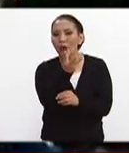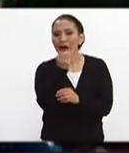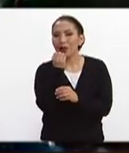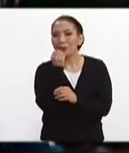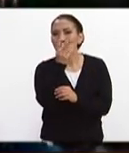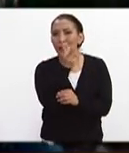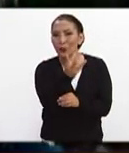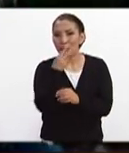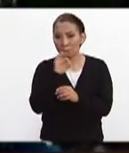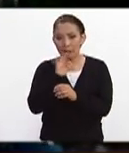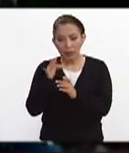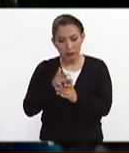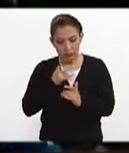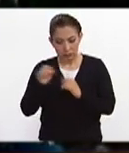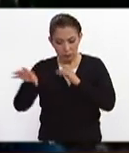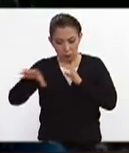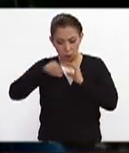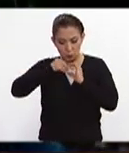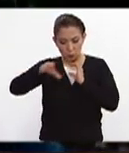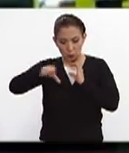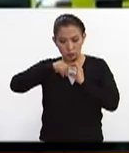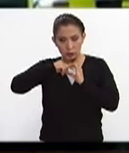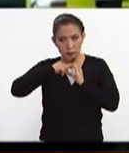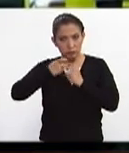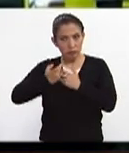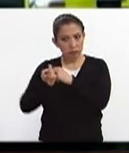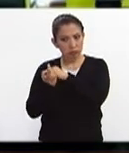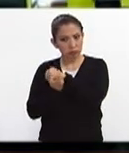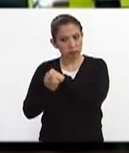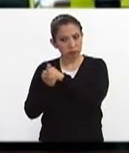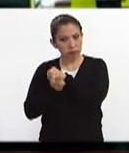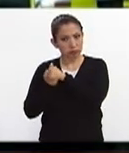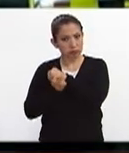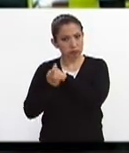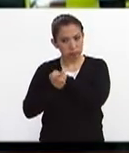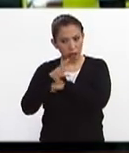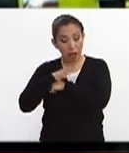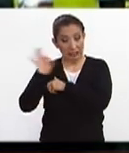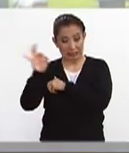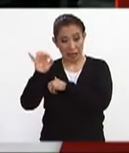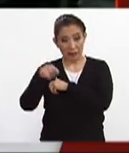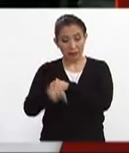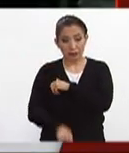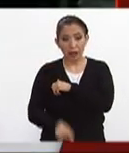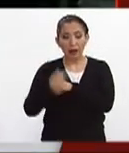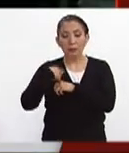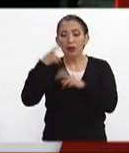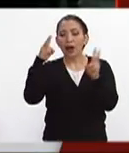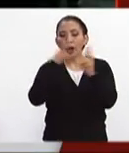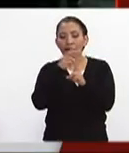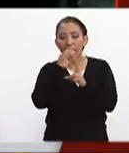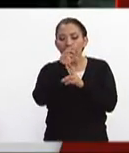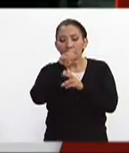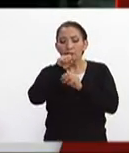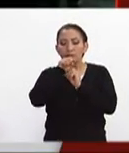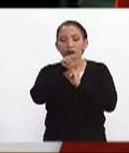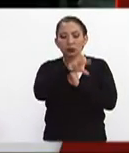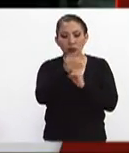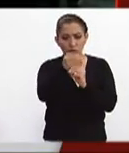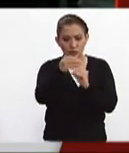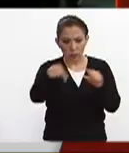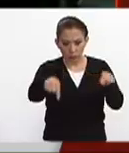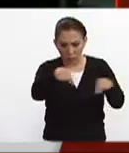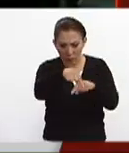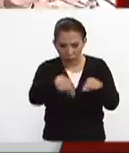nosotros exhalamos y que si en determinado momento hay una cantidad alta de dióxido de